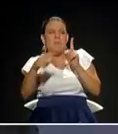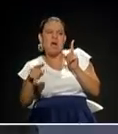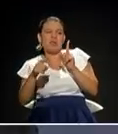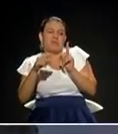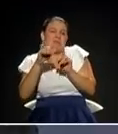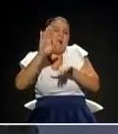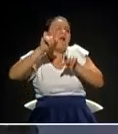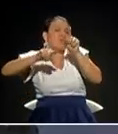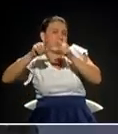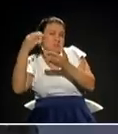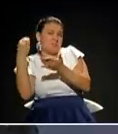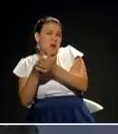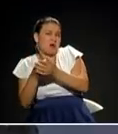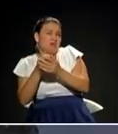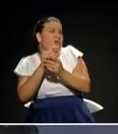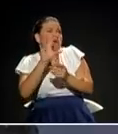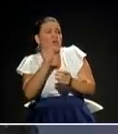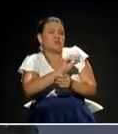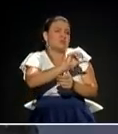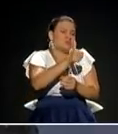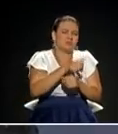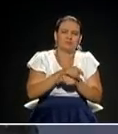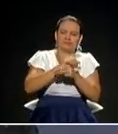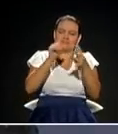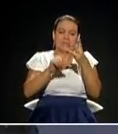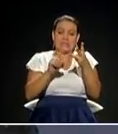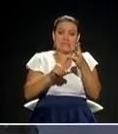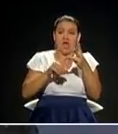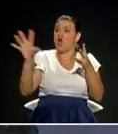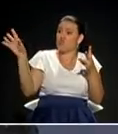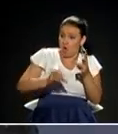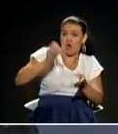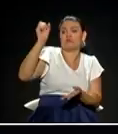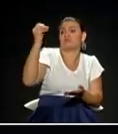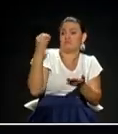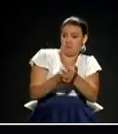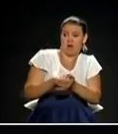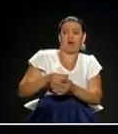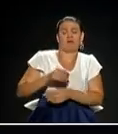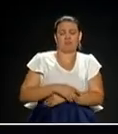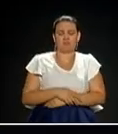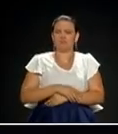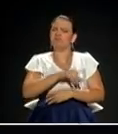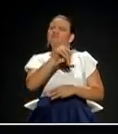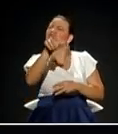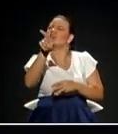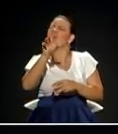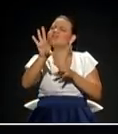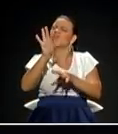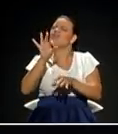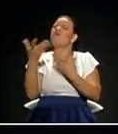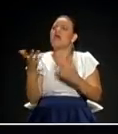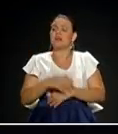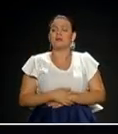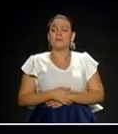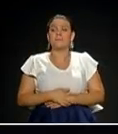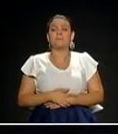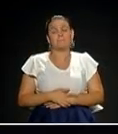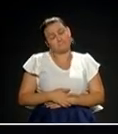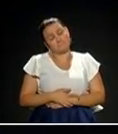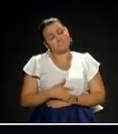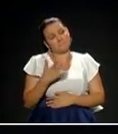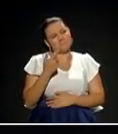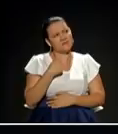paga porque hay que pagar la cultura. Usted, ¿qué camino escoge? El tercero, y pues apoyaría la